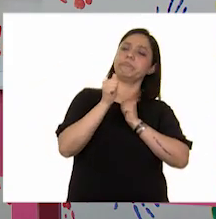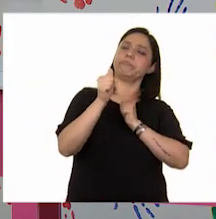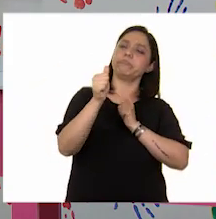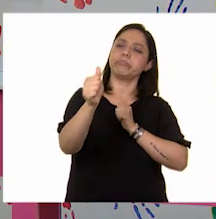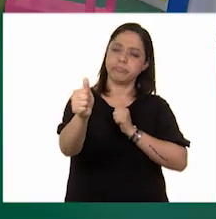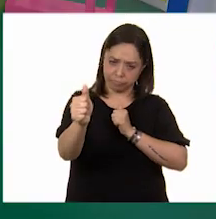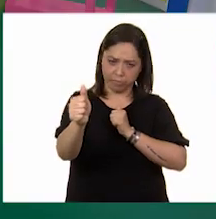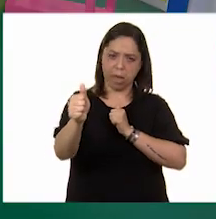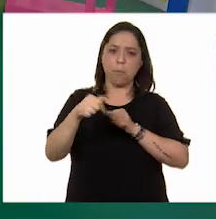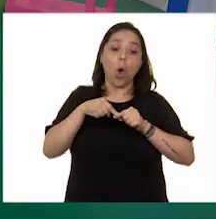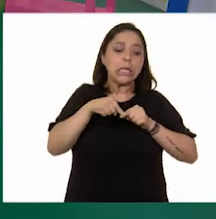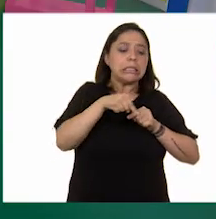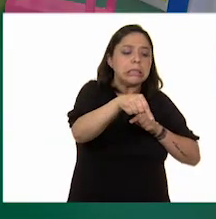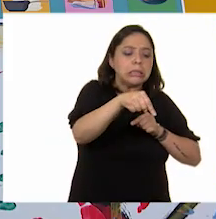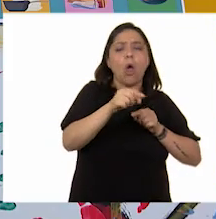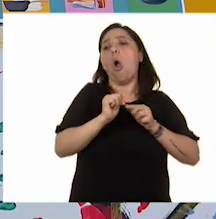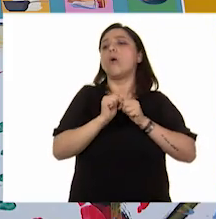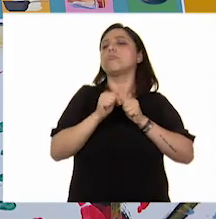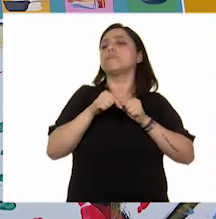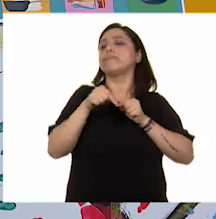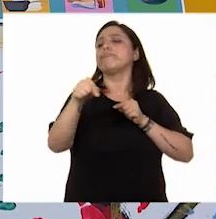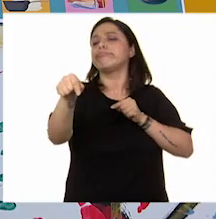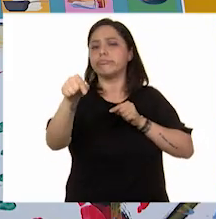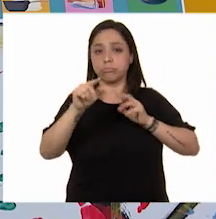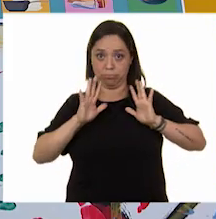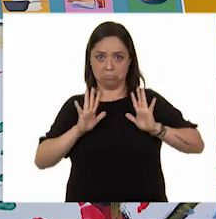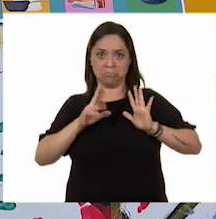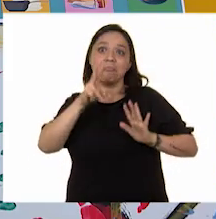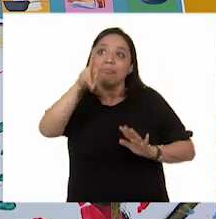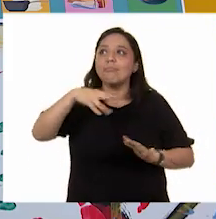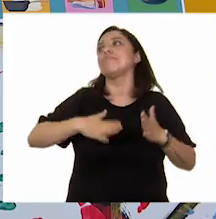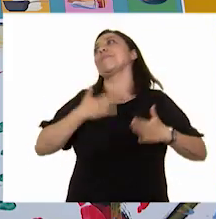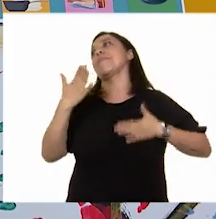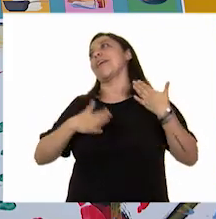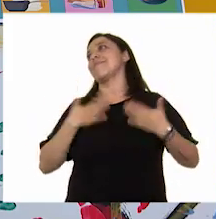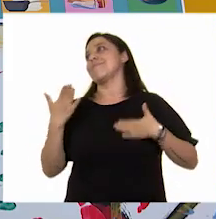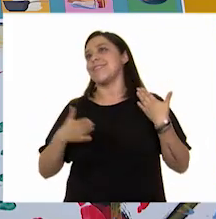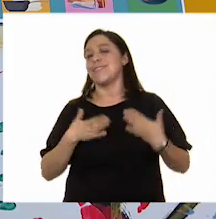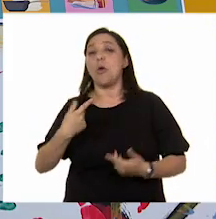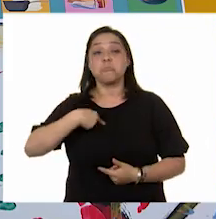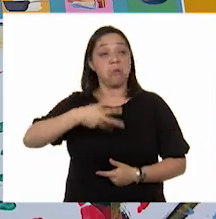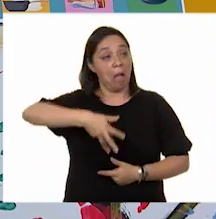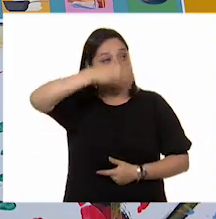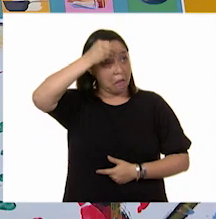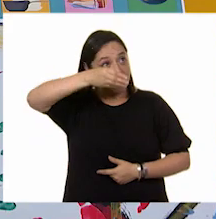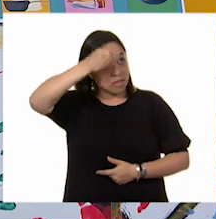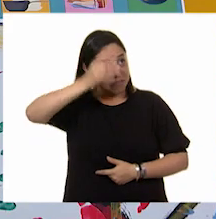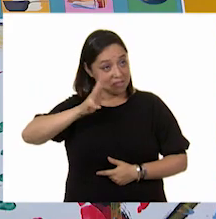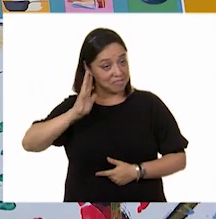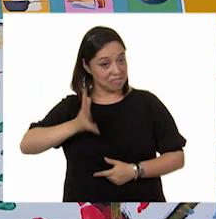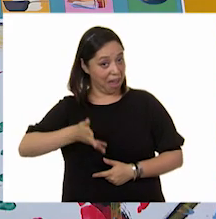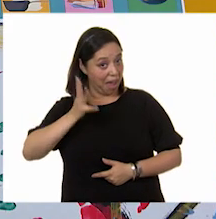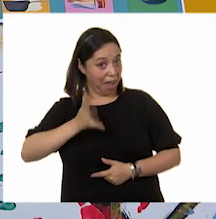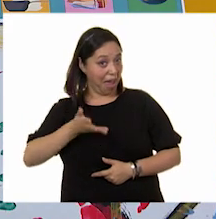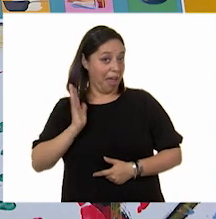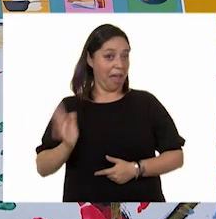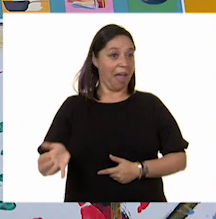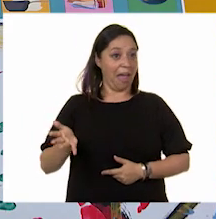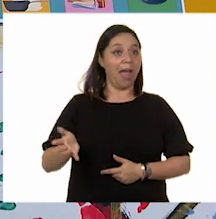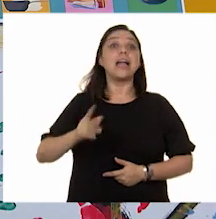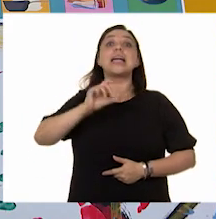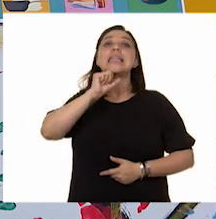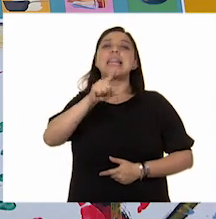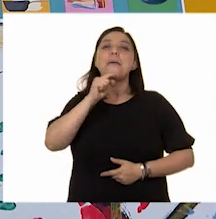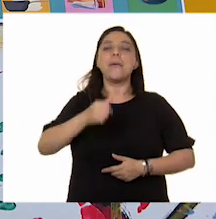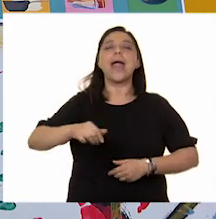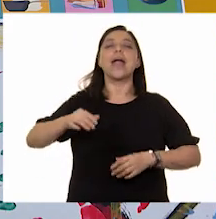cortas. Además, es muy divertido andar en la bicicleta. Yo ya aprendí. Es más, ya me quitaron las llantitas